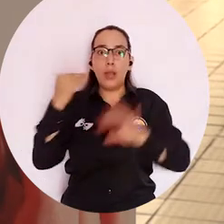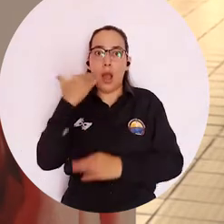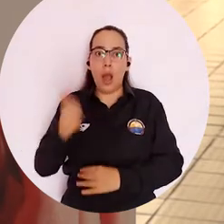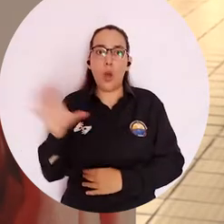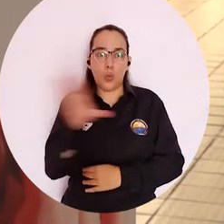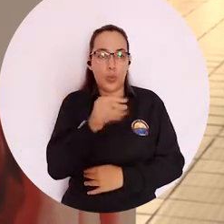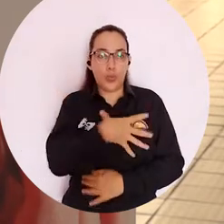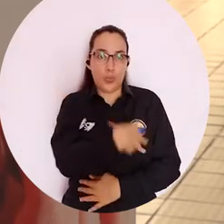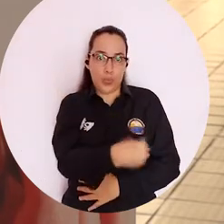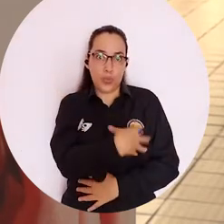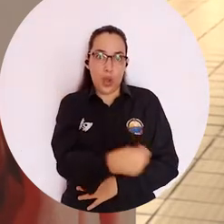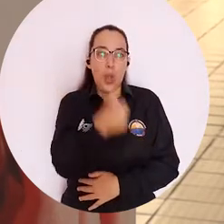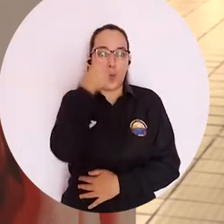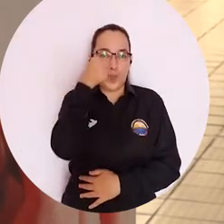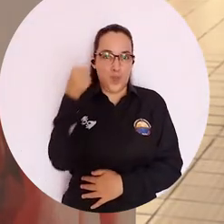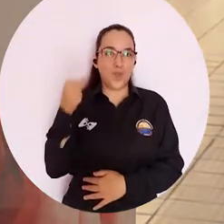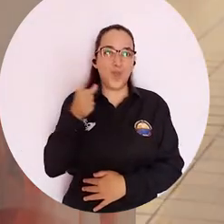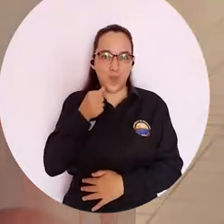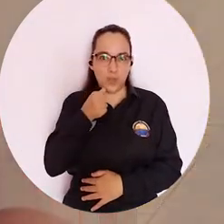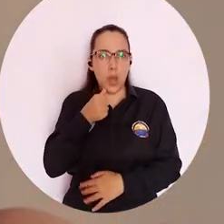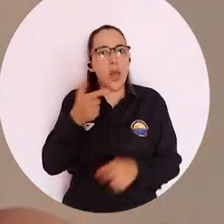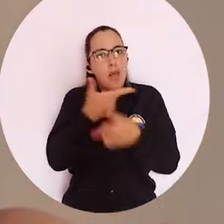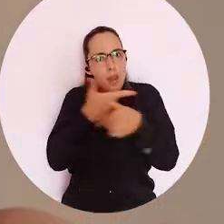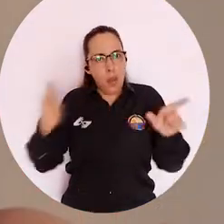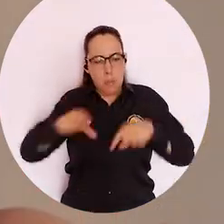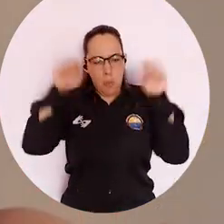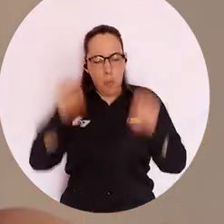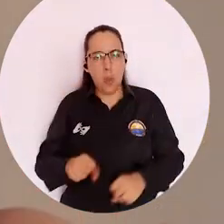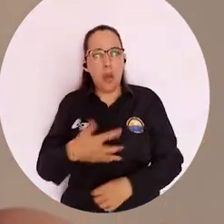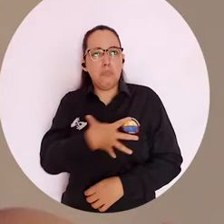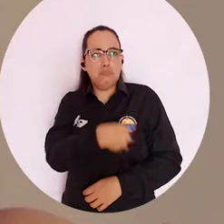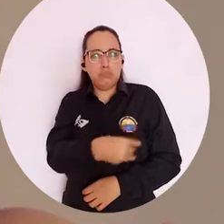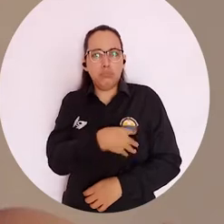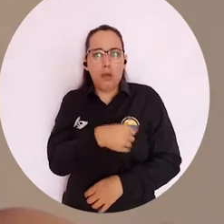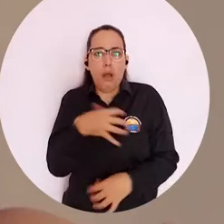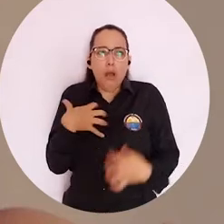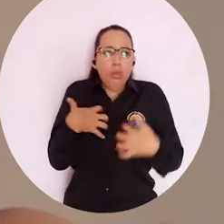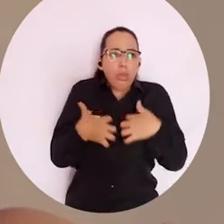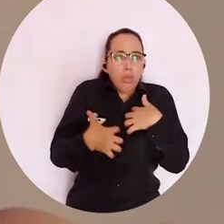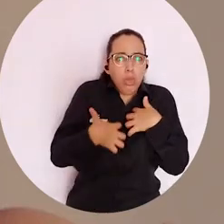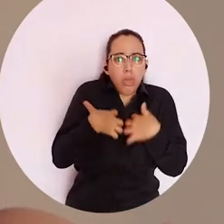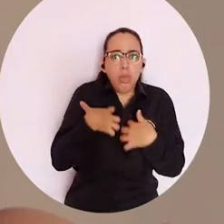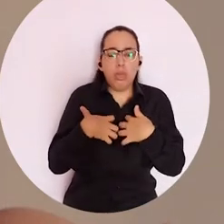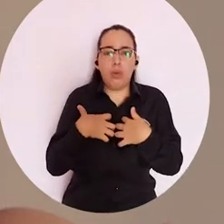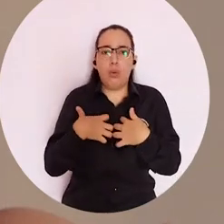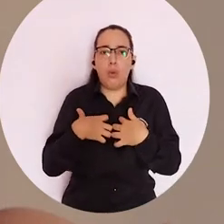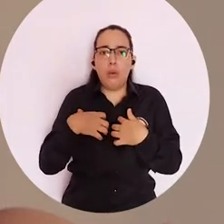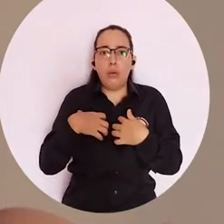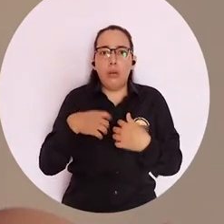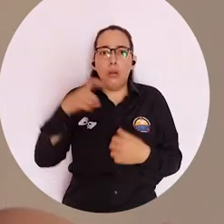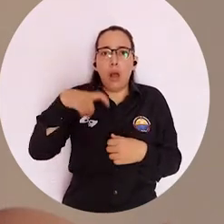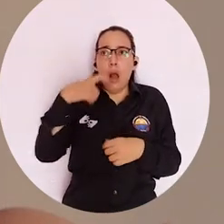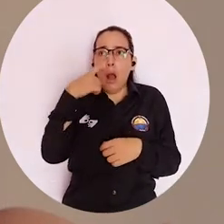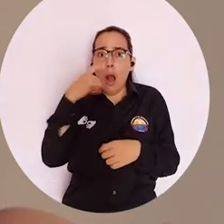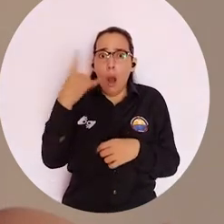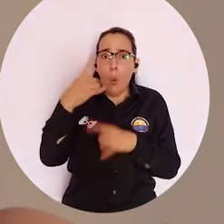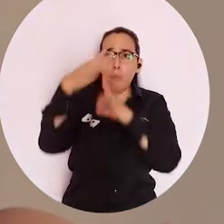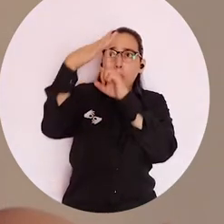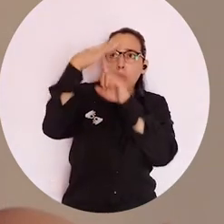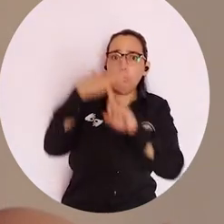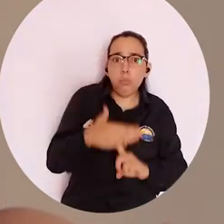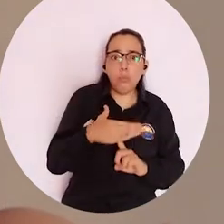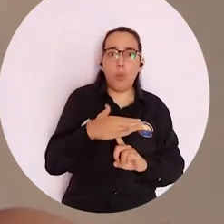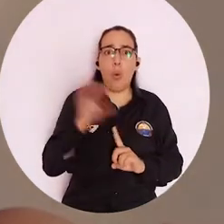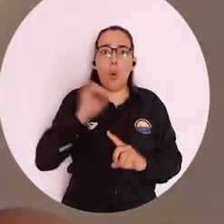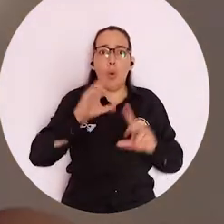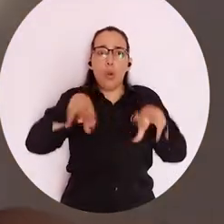mujeres lactantes y gestantes que sean libres de lactar sin miedo, sin necesidad o a ser oprimidas